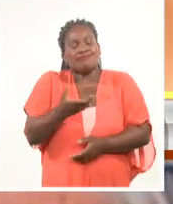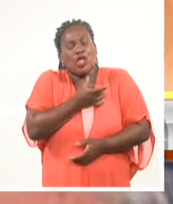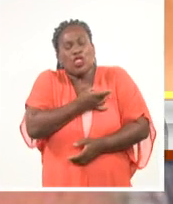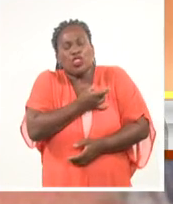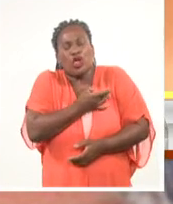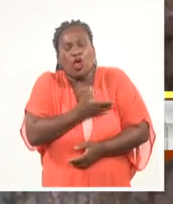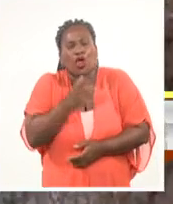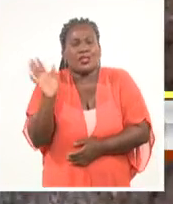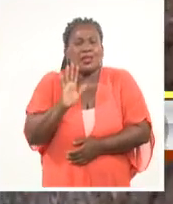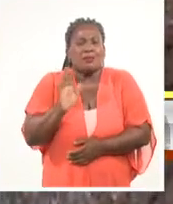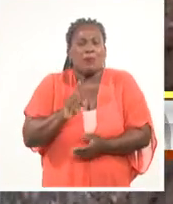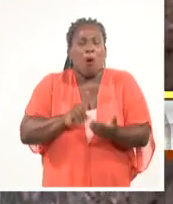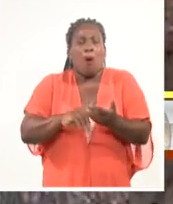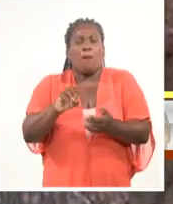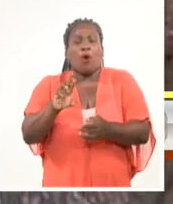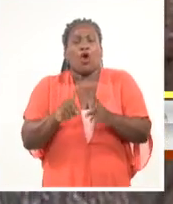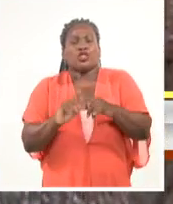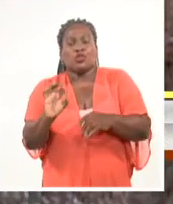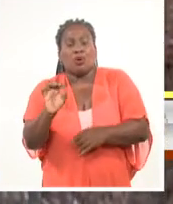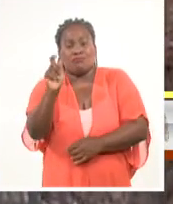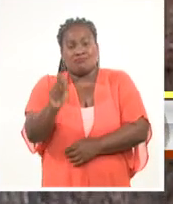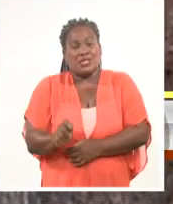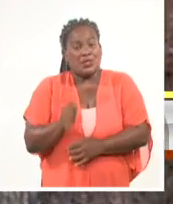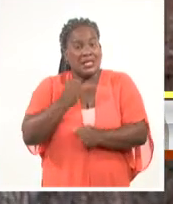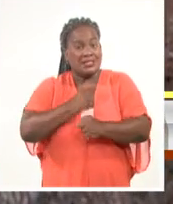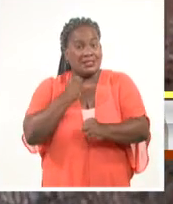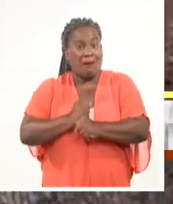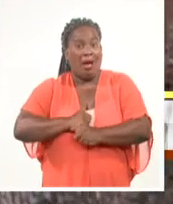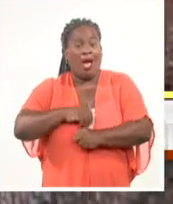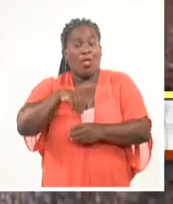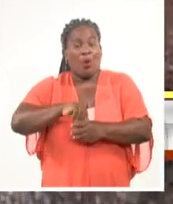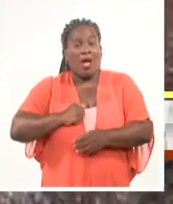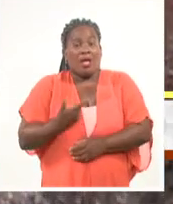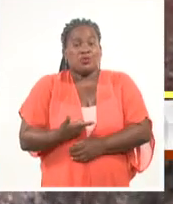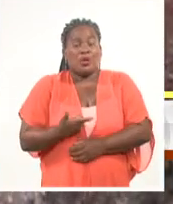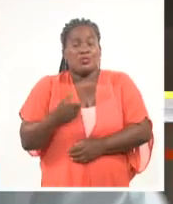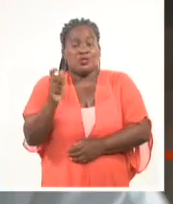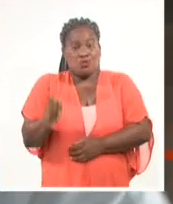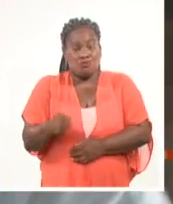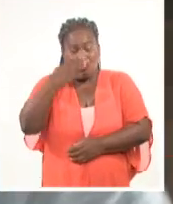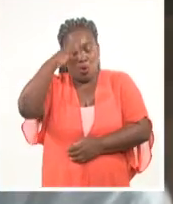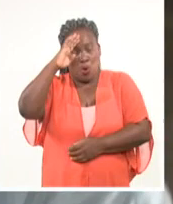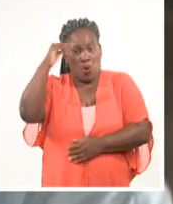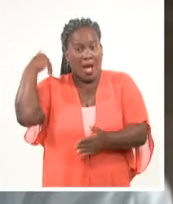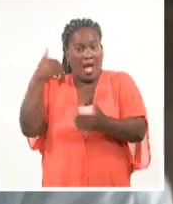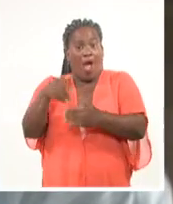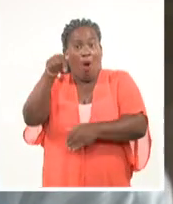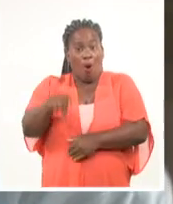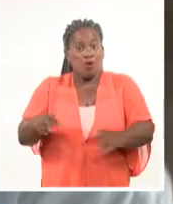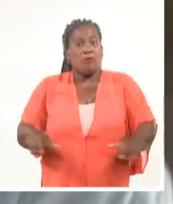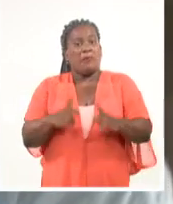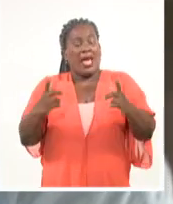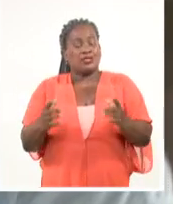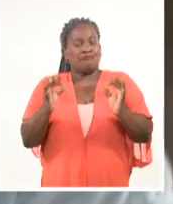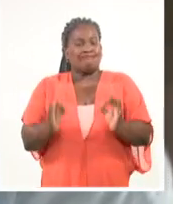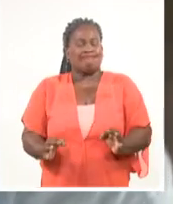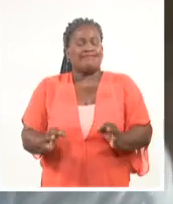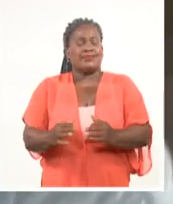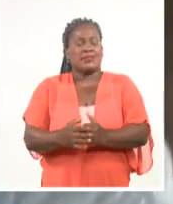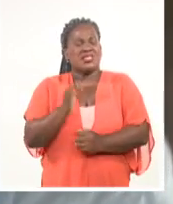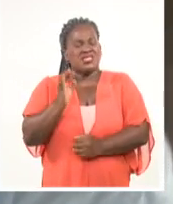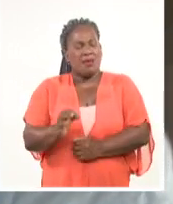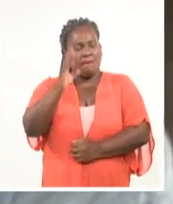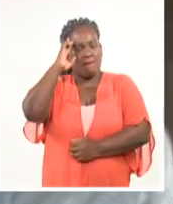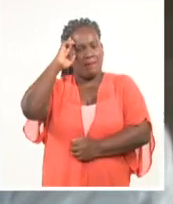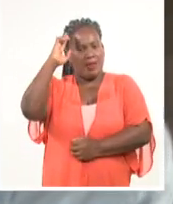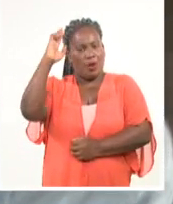Porto, uno de los grandes de la actuación en nuestro país y quien justo en esta jornada celebraba su cumpleaños. Siempre será recordado